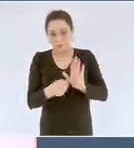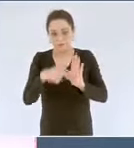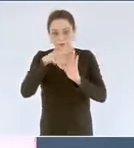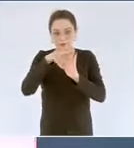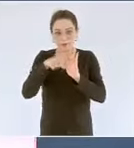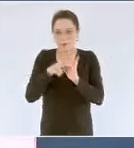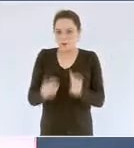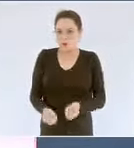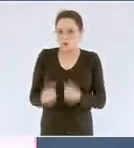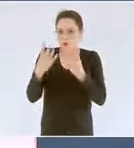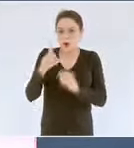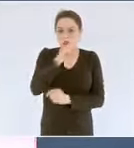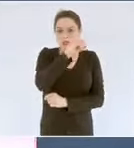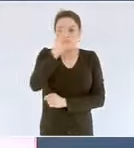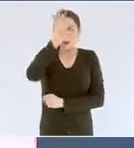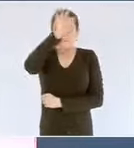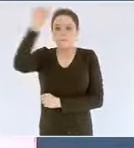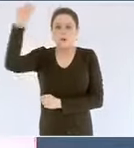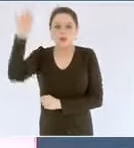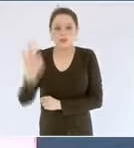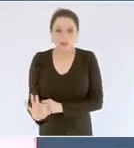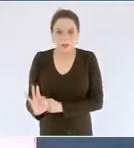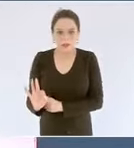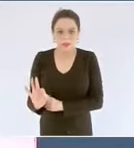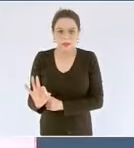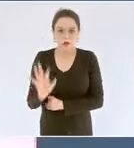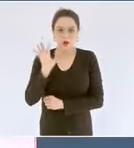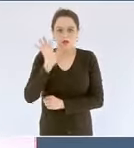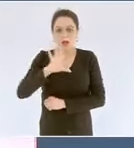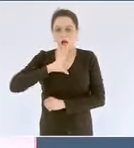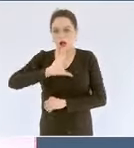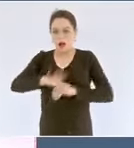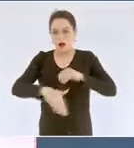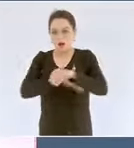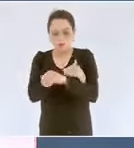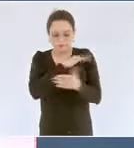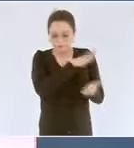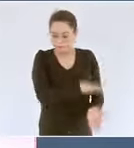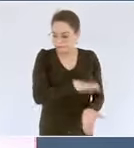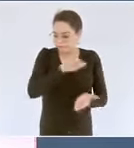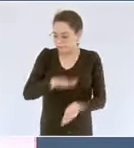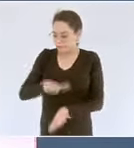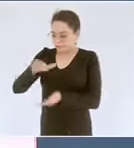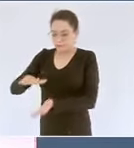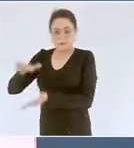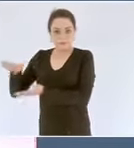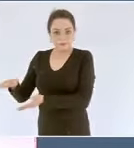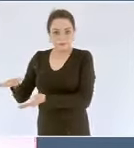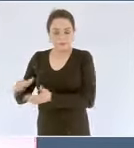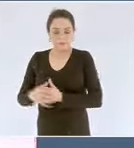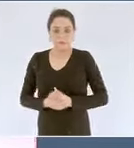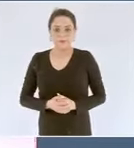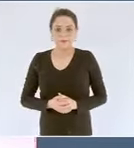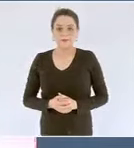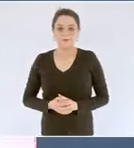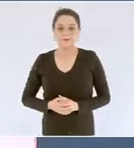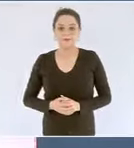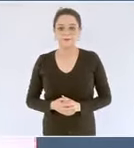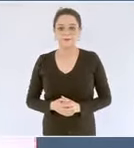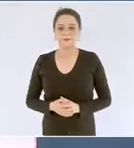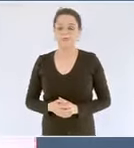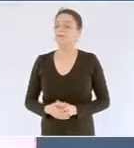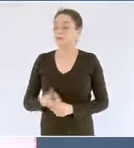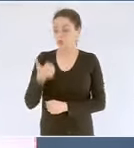reservas probadas de esta forma evitaremos